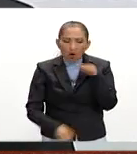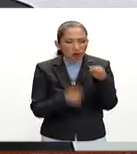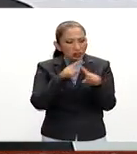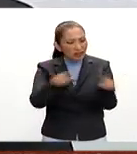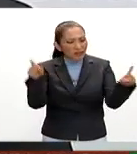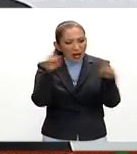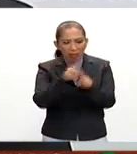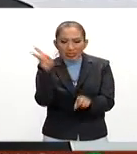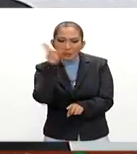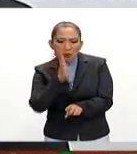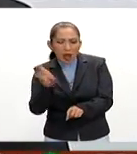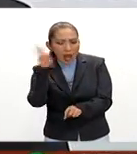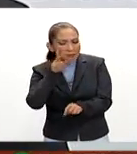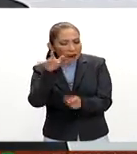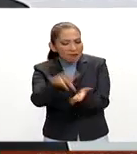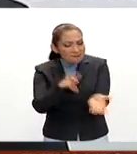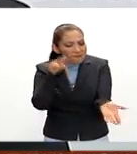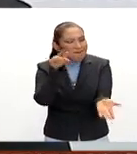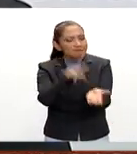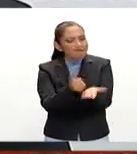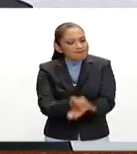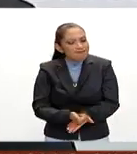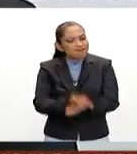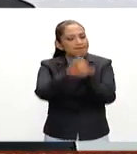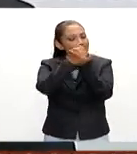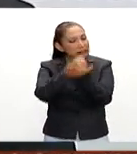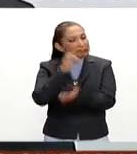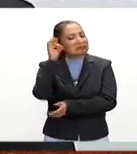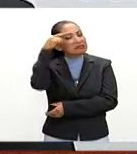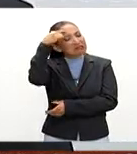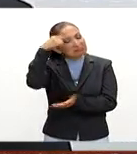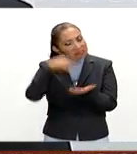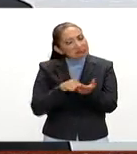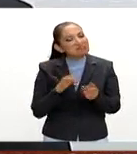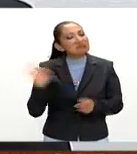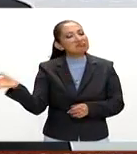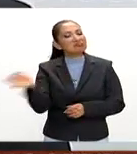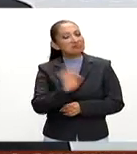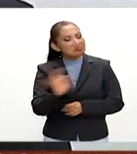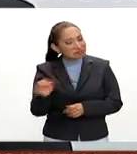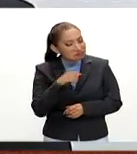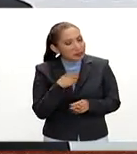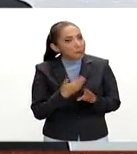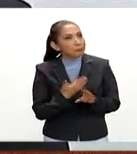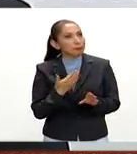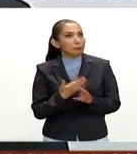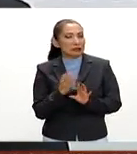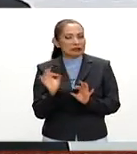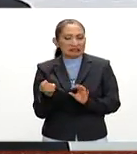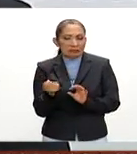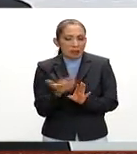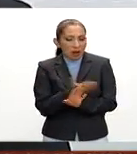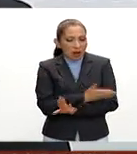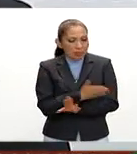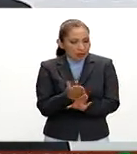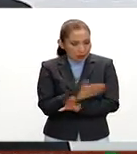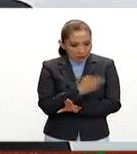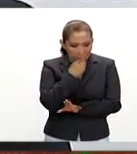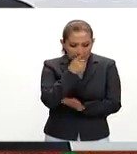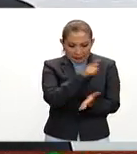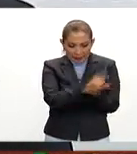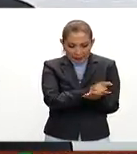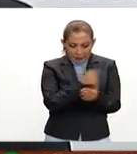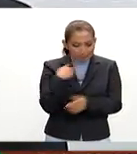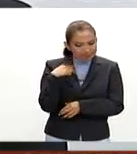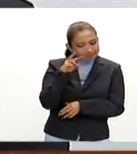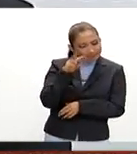evidencia que nos permite presumir de manera muy preliminar como lo marca la